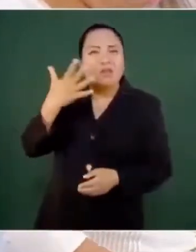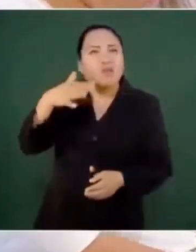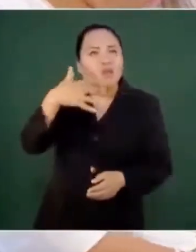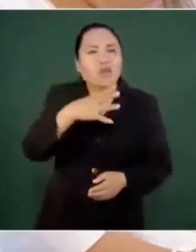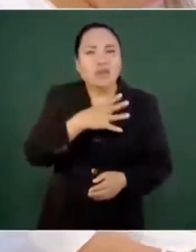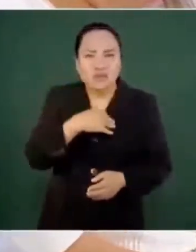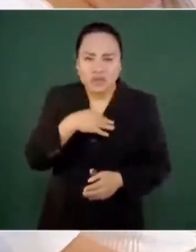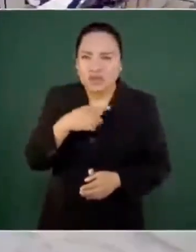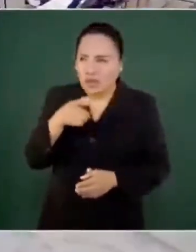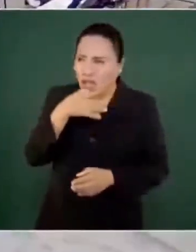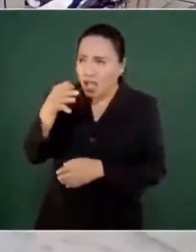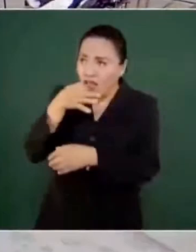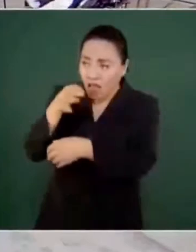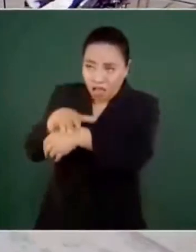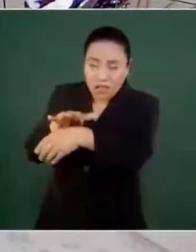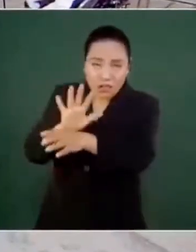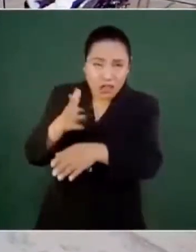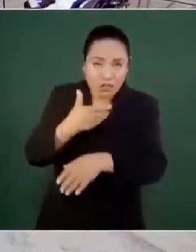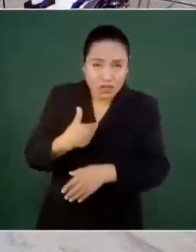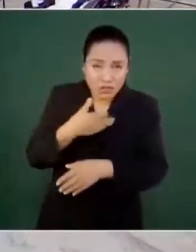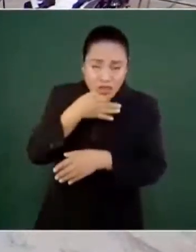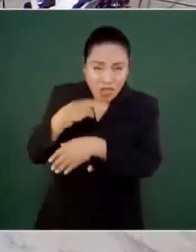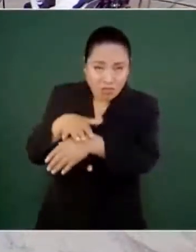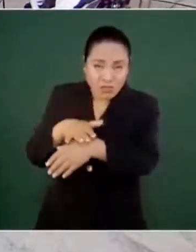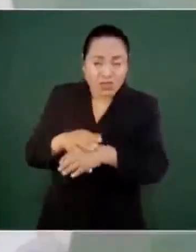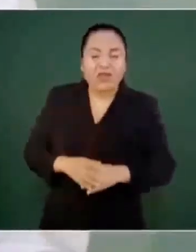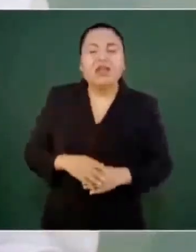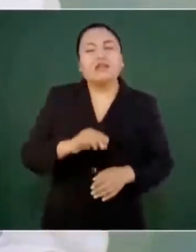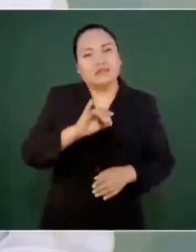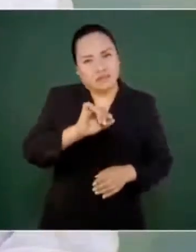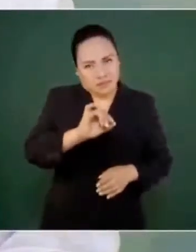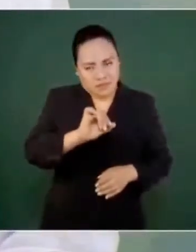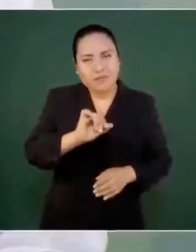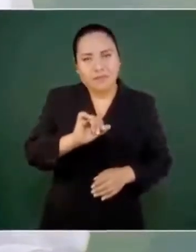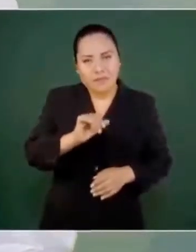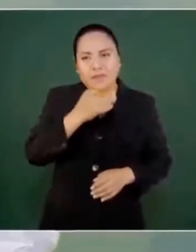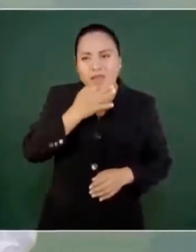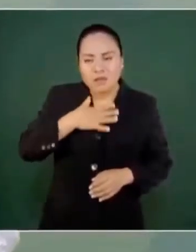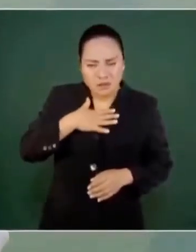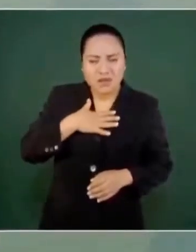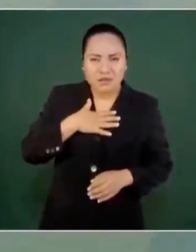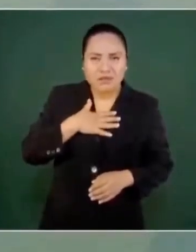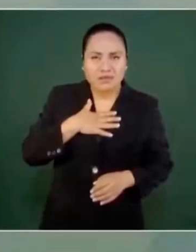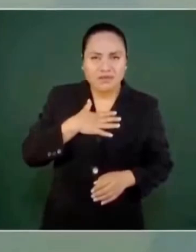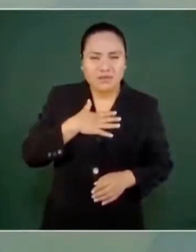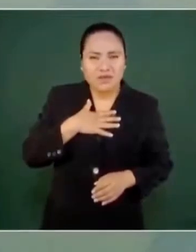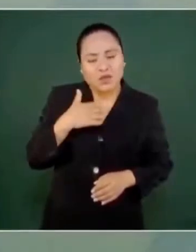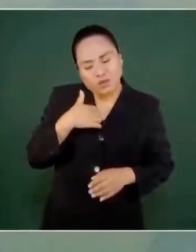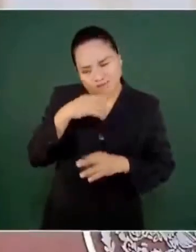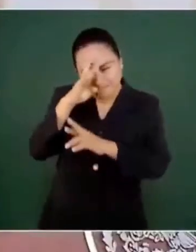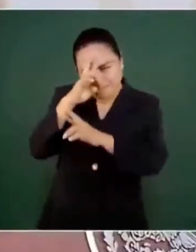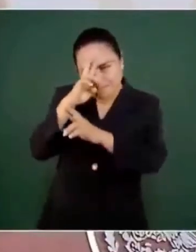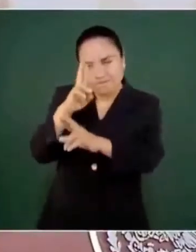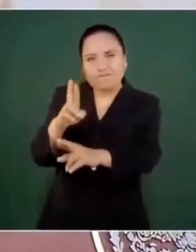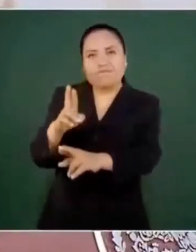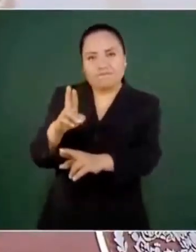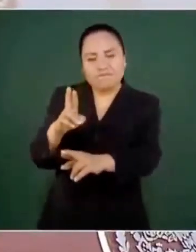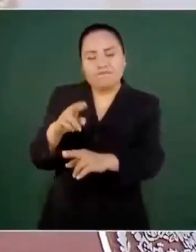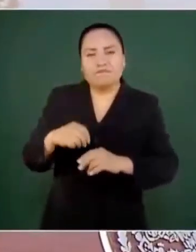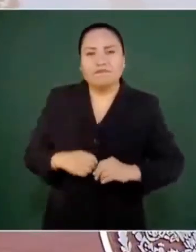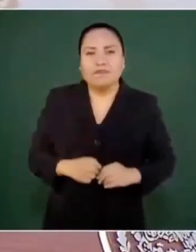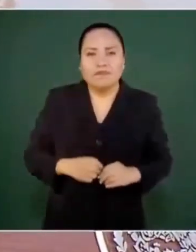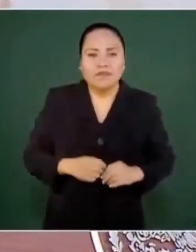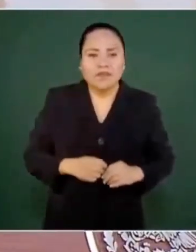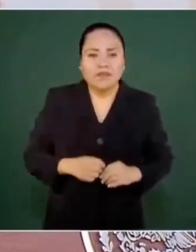encuentro? ¿Usted la recibiría? Bueno, con muchísimo respeto le digo que